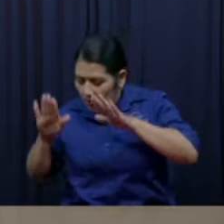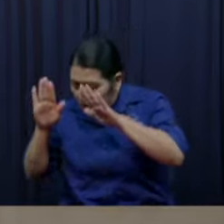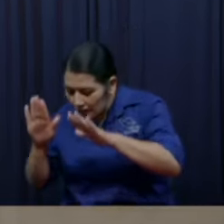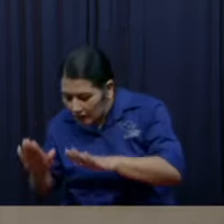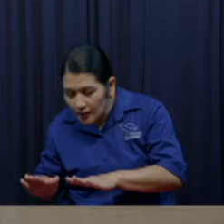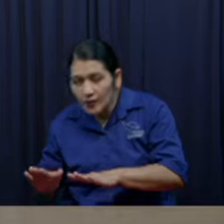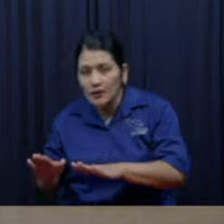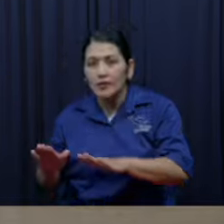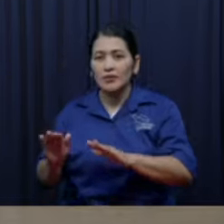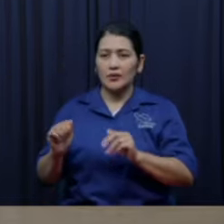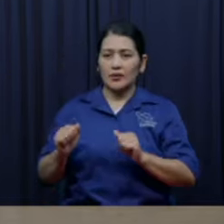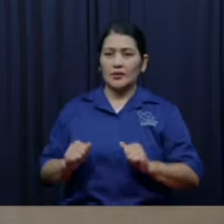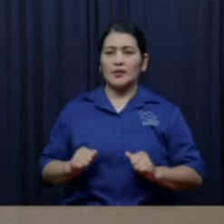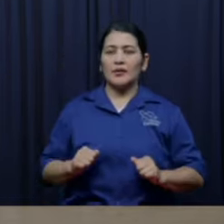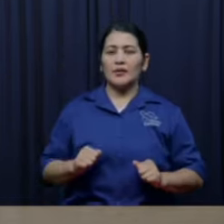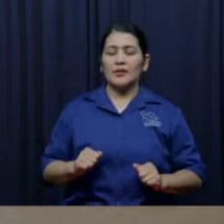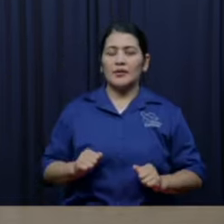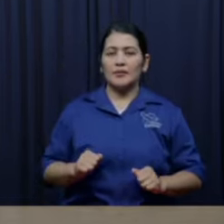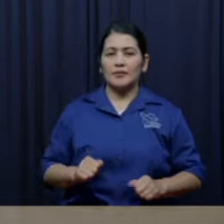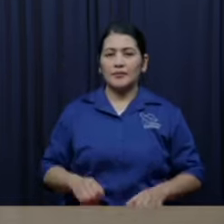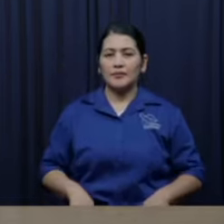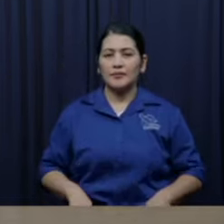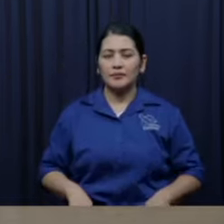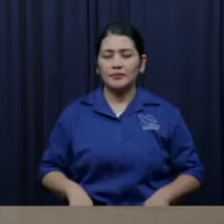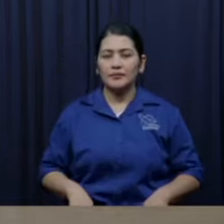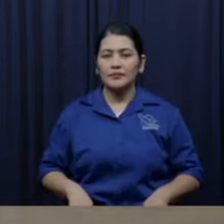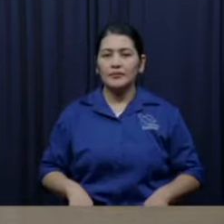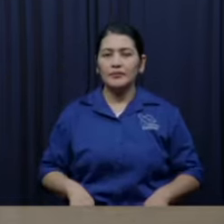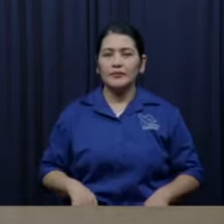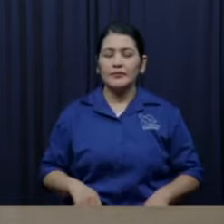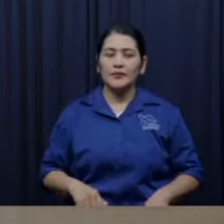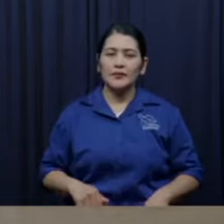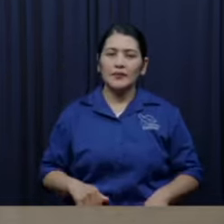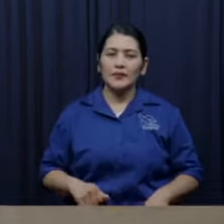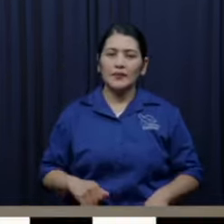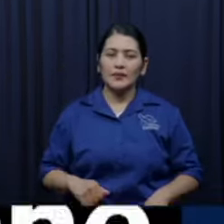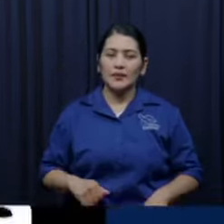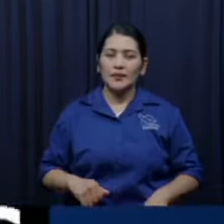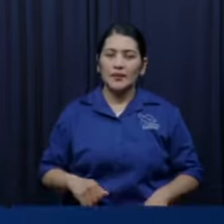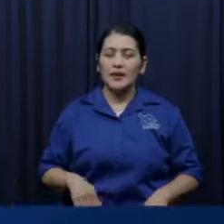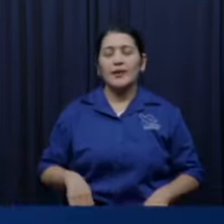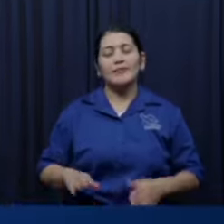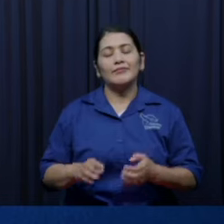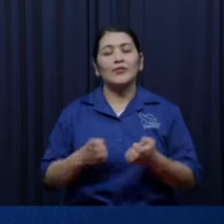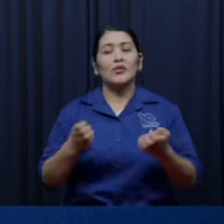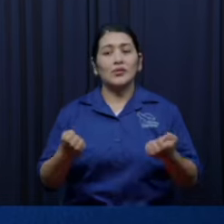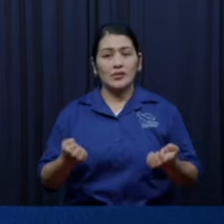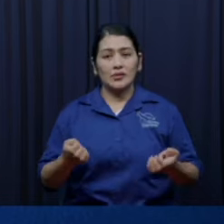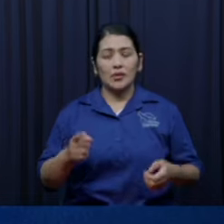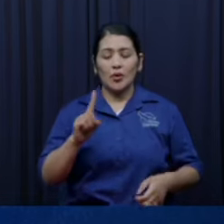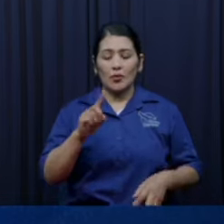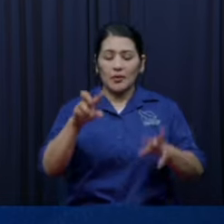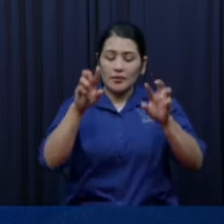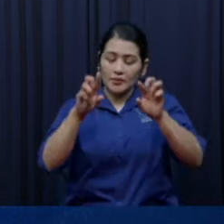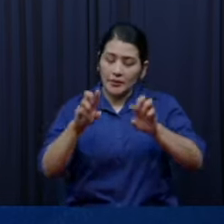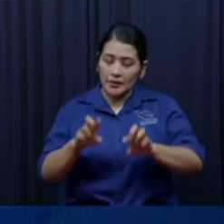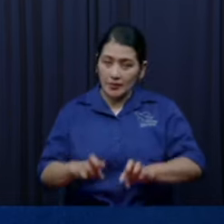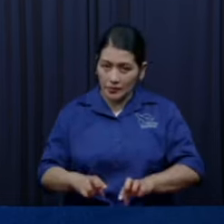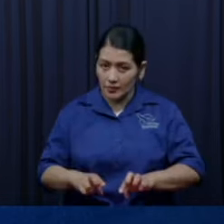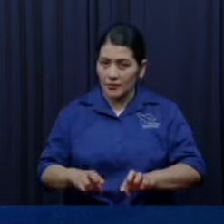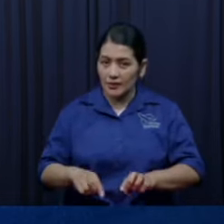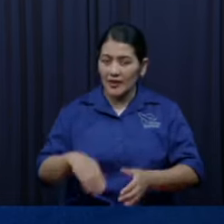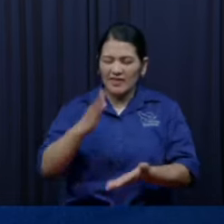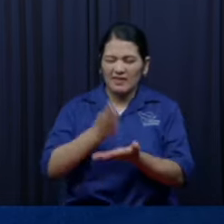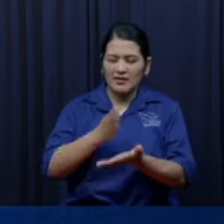este también lo vimos que los necios siempre están viendo lo que está lejos y nunca lo que está cerca candil de la calle oscuridad de la casa ok